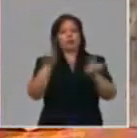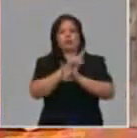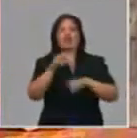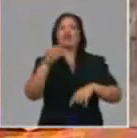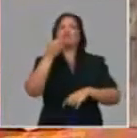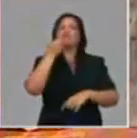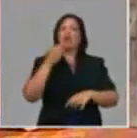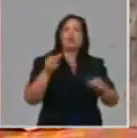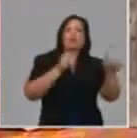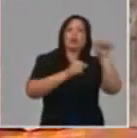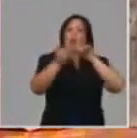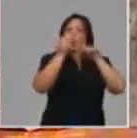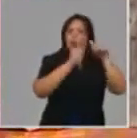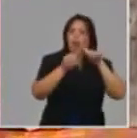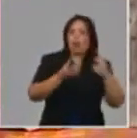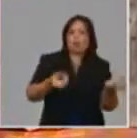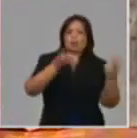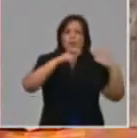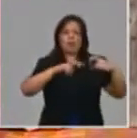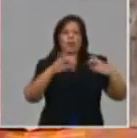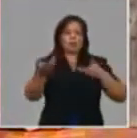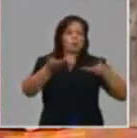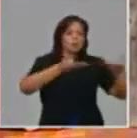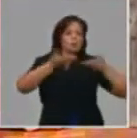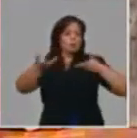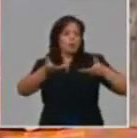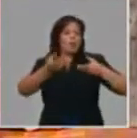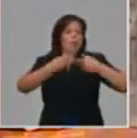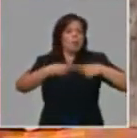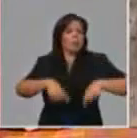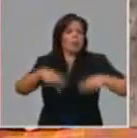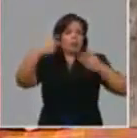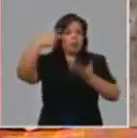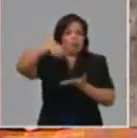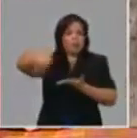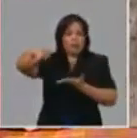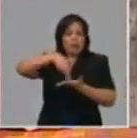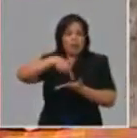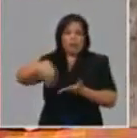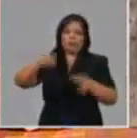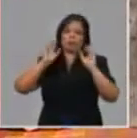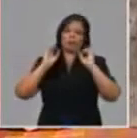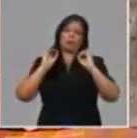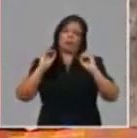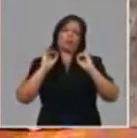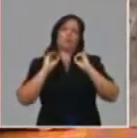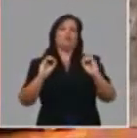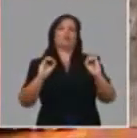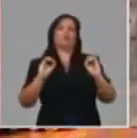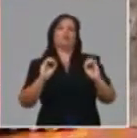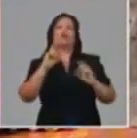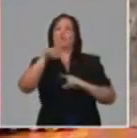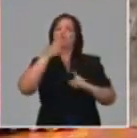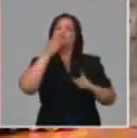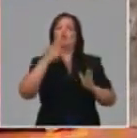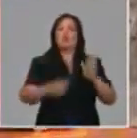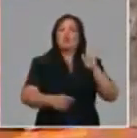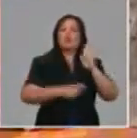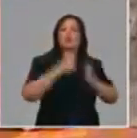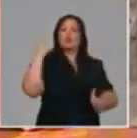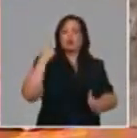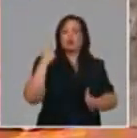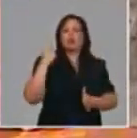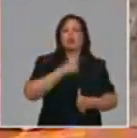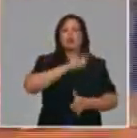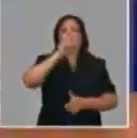actividades bailables y donde se detecta una violación se adoptarán las medidas tanto desde el punto de vista penal como administrativo